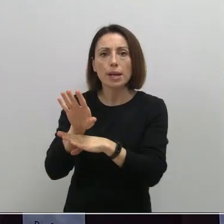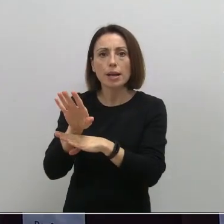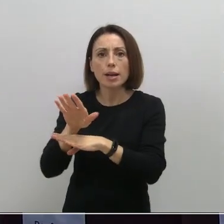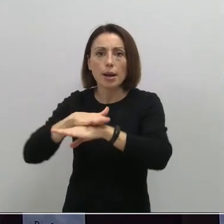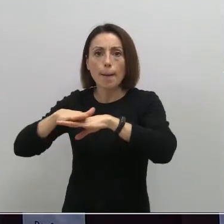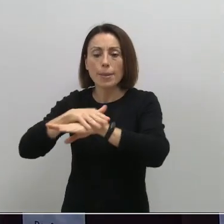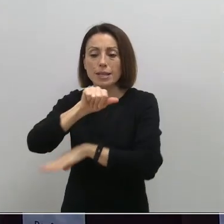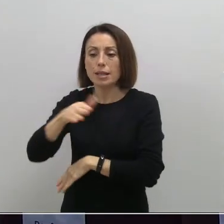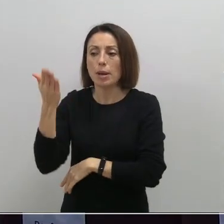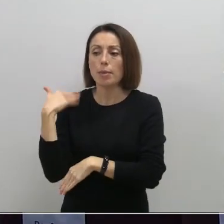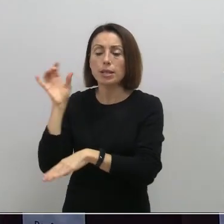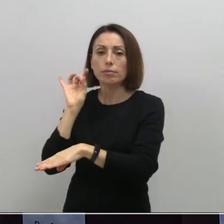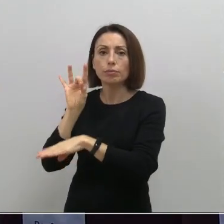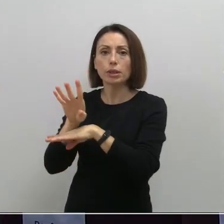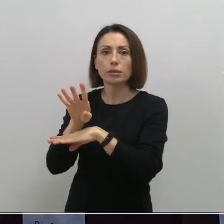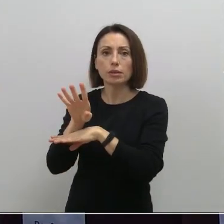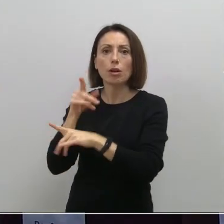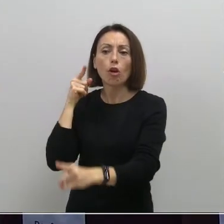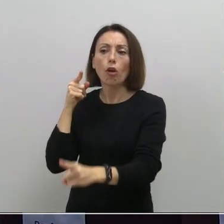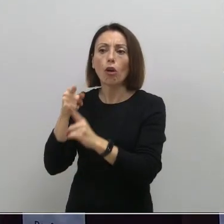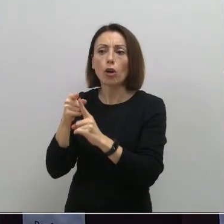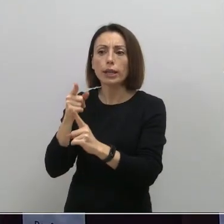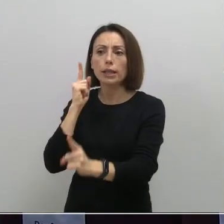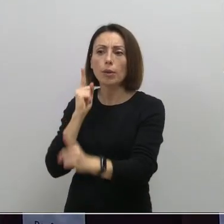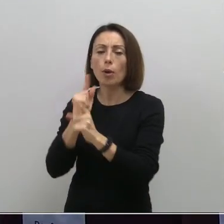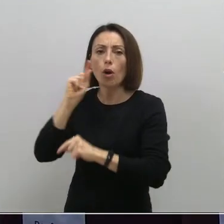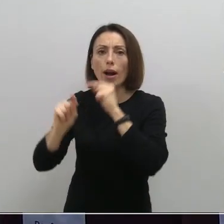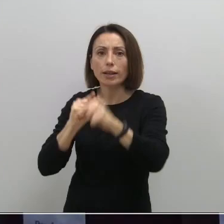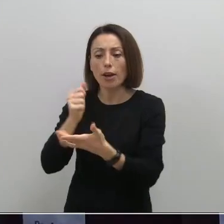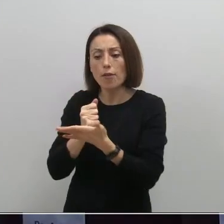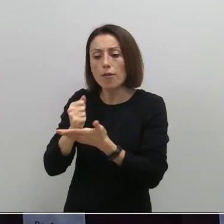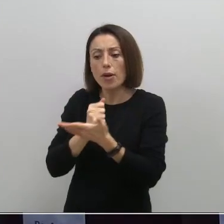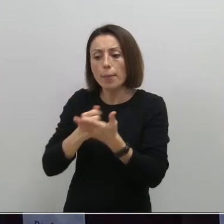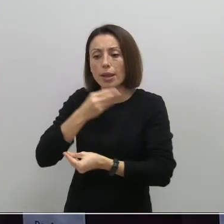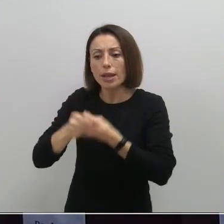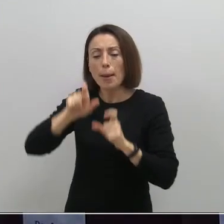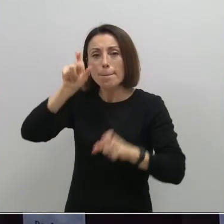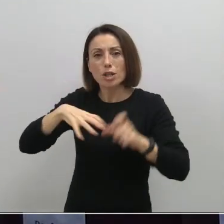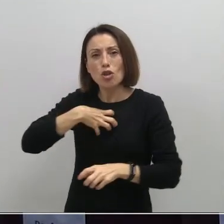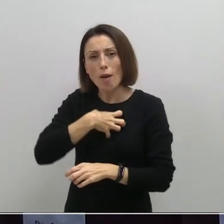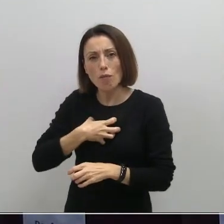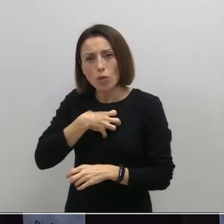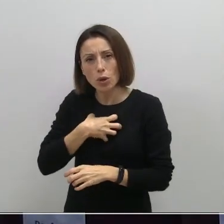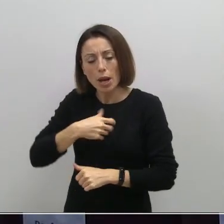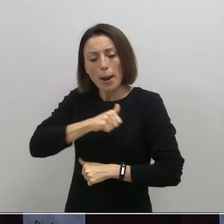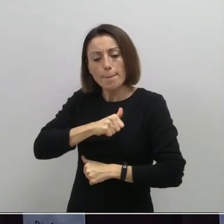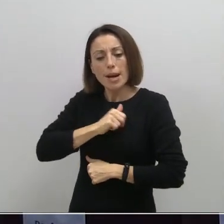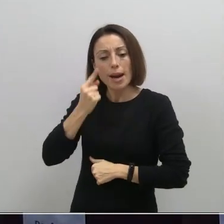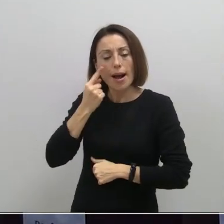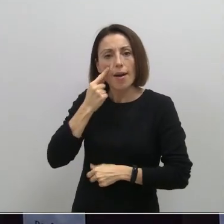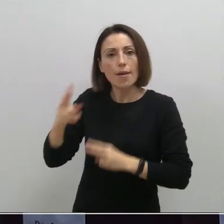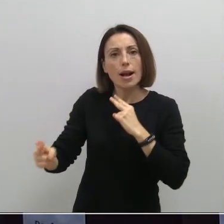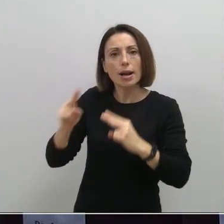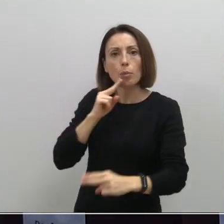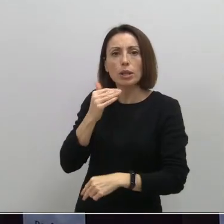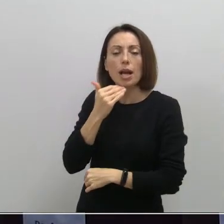semana pasada para poder hacer antígenos en las farmacias para funcionarios. Estaba a la espera de saber si había algún tipo